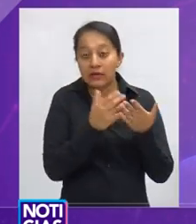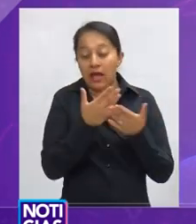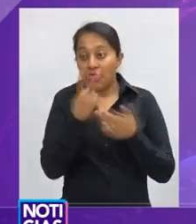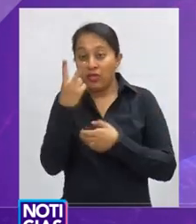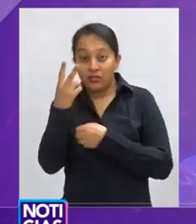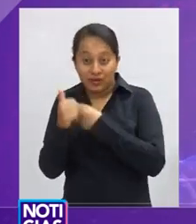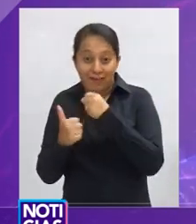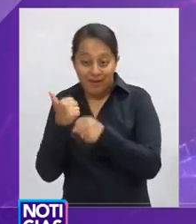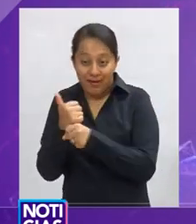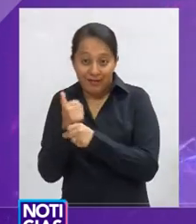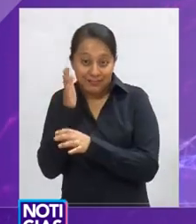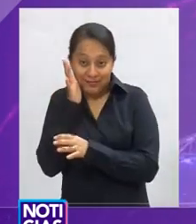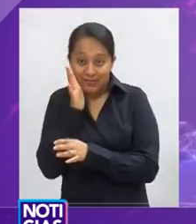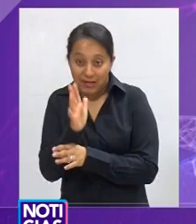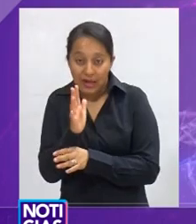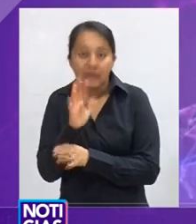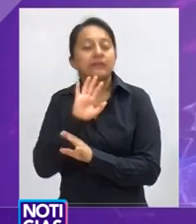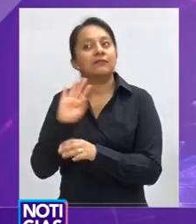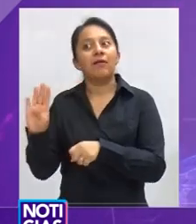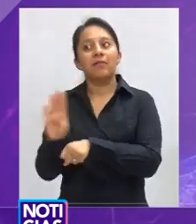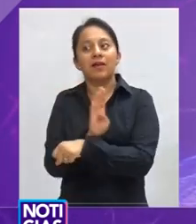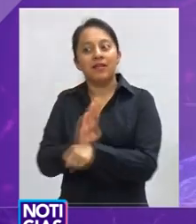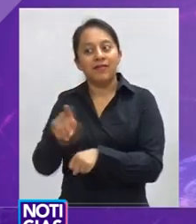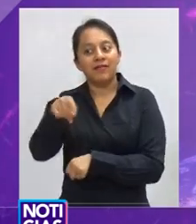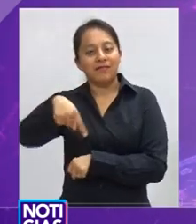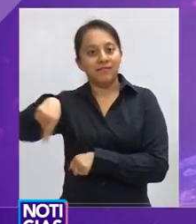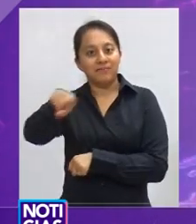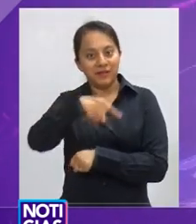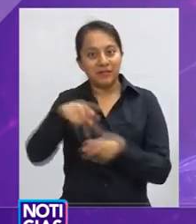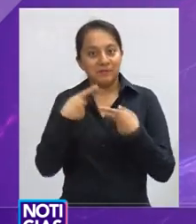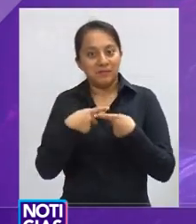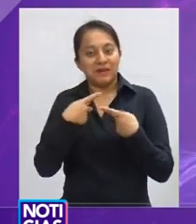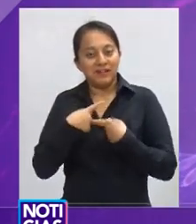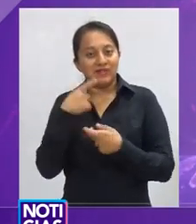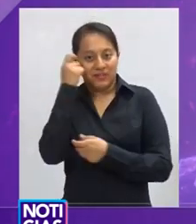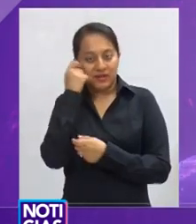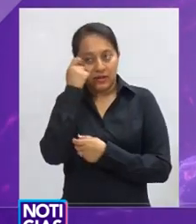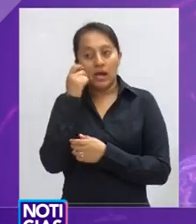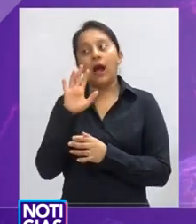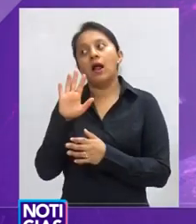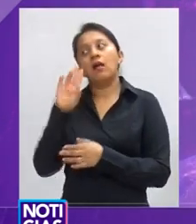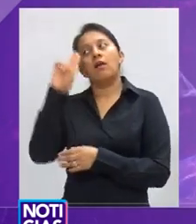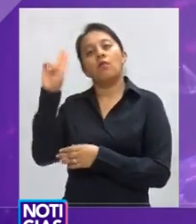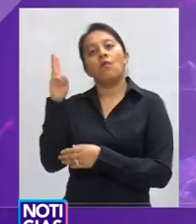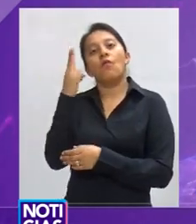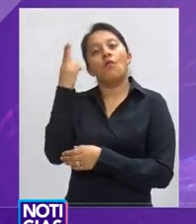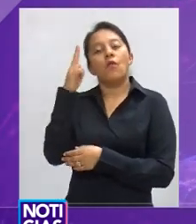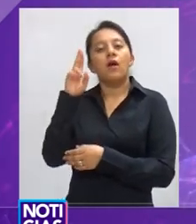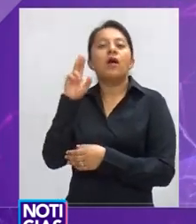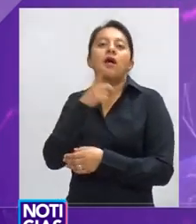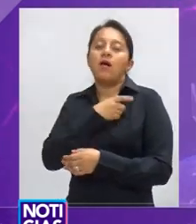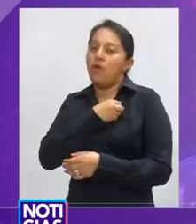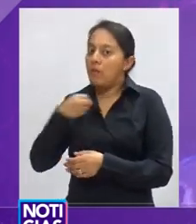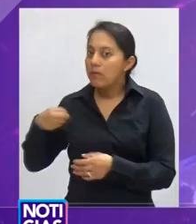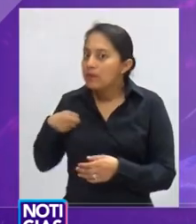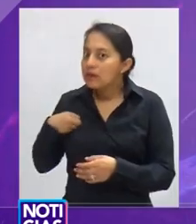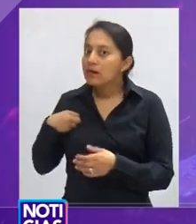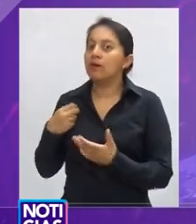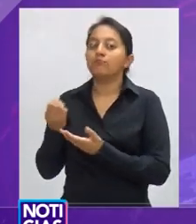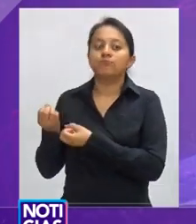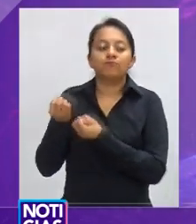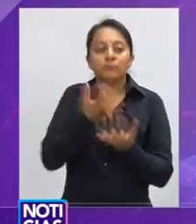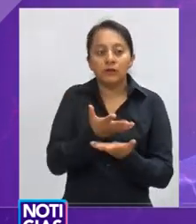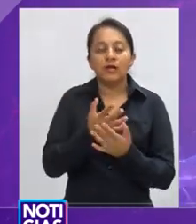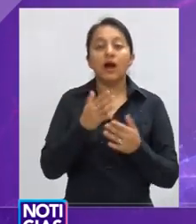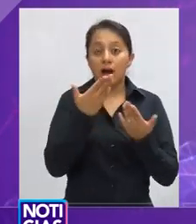resolvió a favor de los trabajadores y como consecuencia se obliga a la UAC a reponer las retenciones realizadas. Informó que en